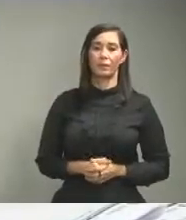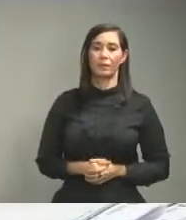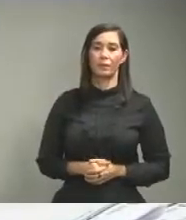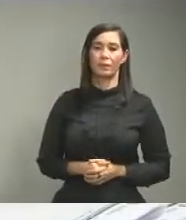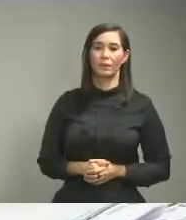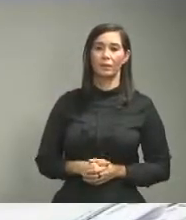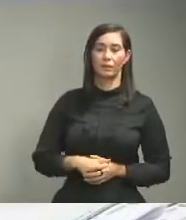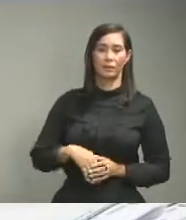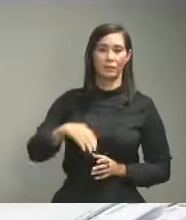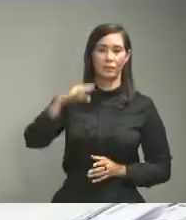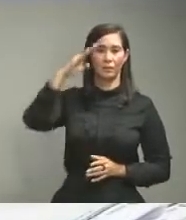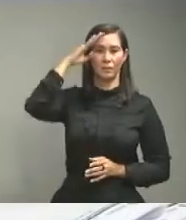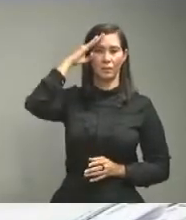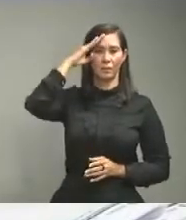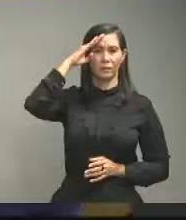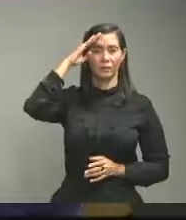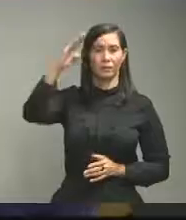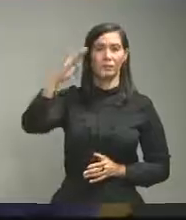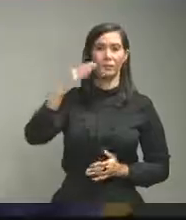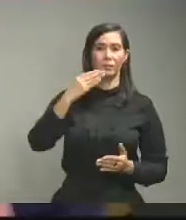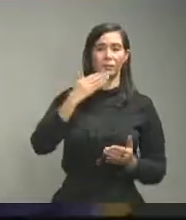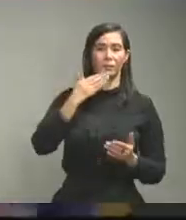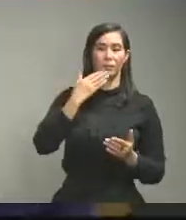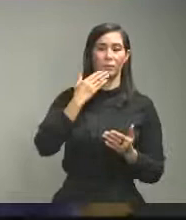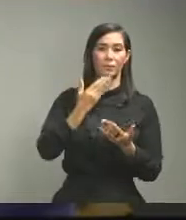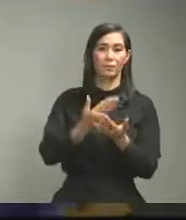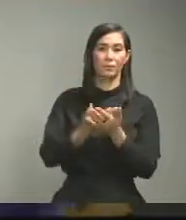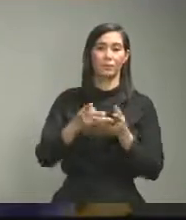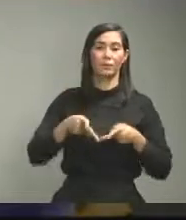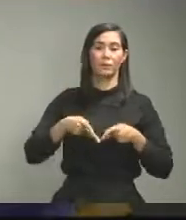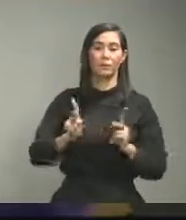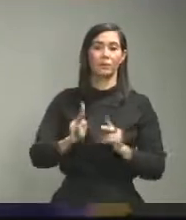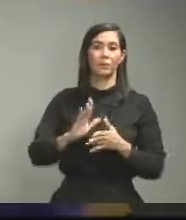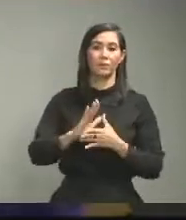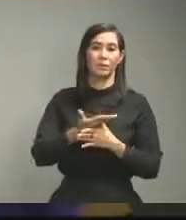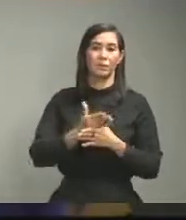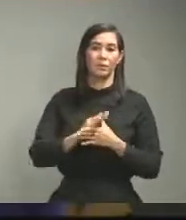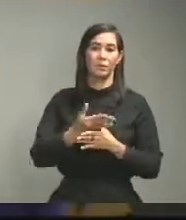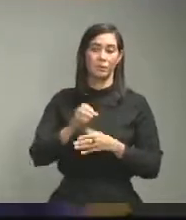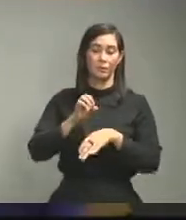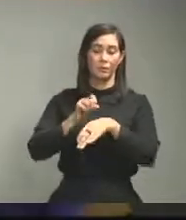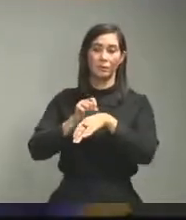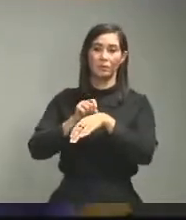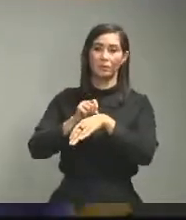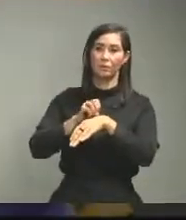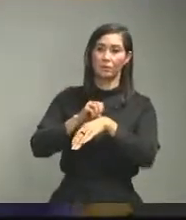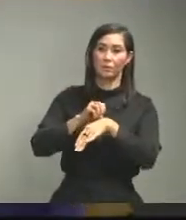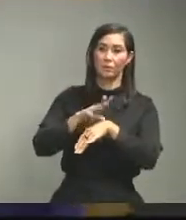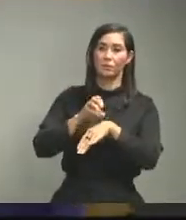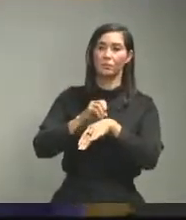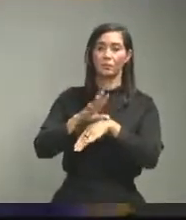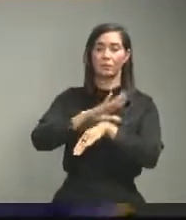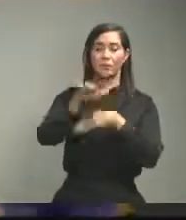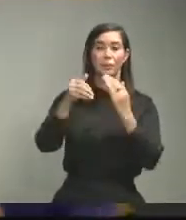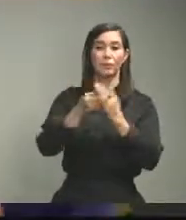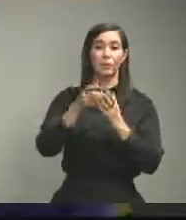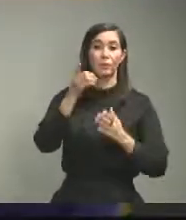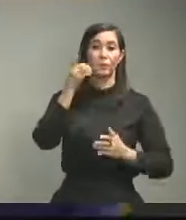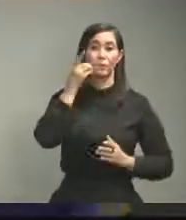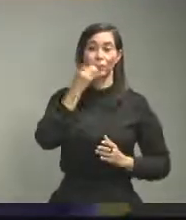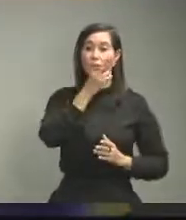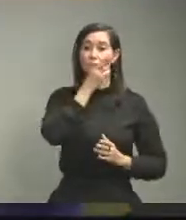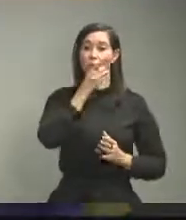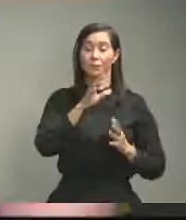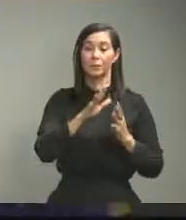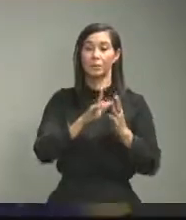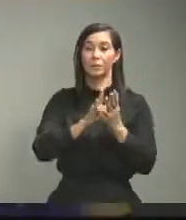Prudo gracias por esta oportunidad de poder compartir su mensaje con los dominicanos de